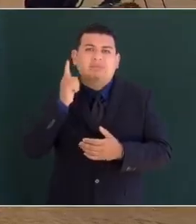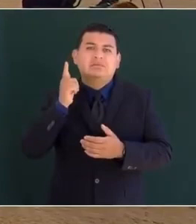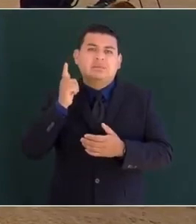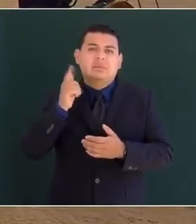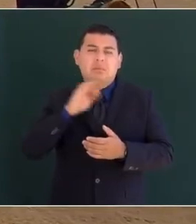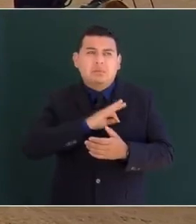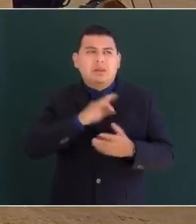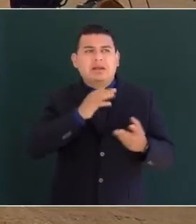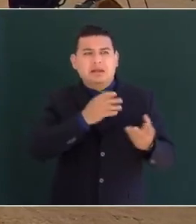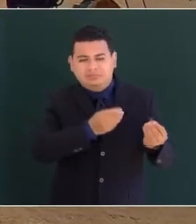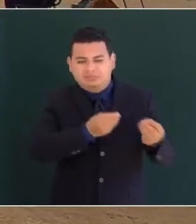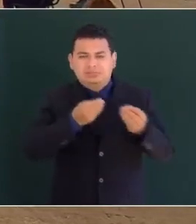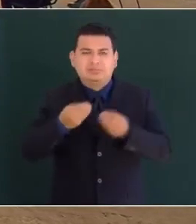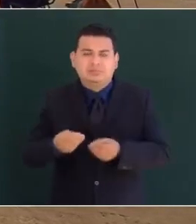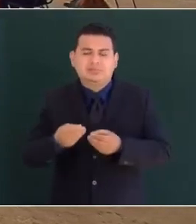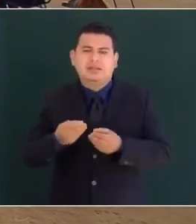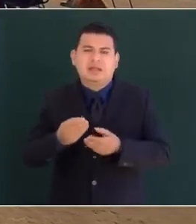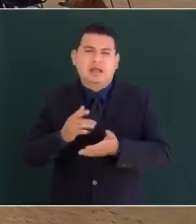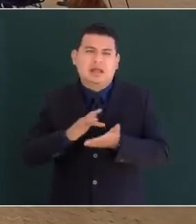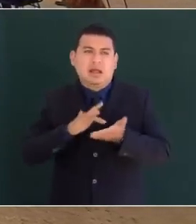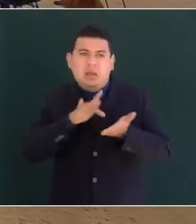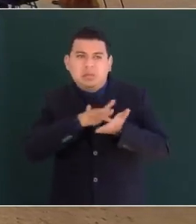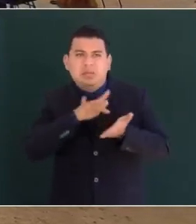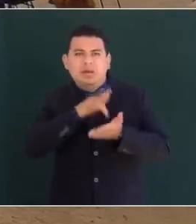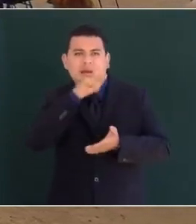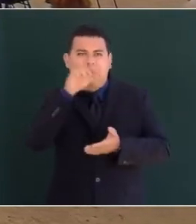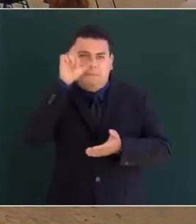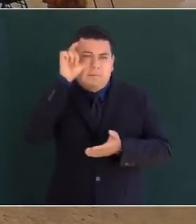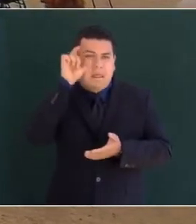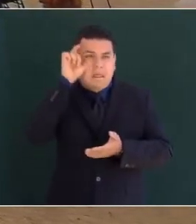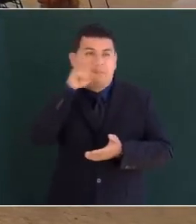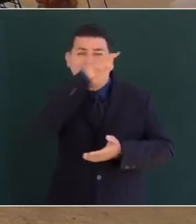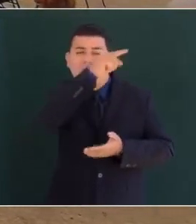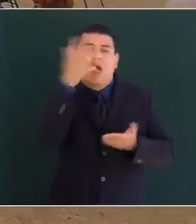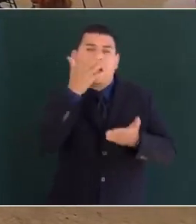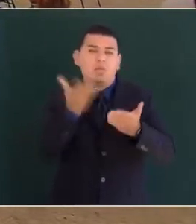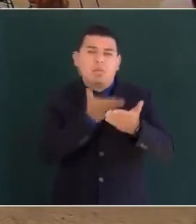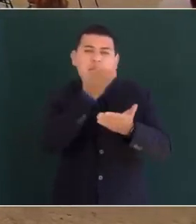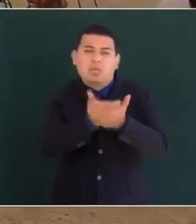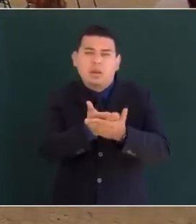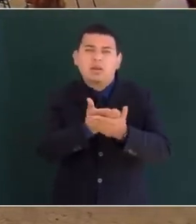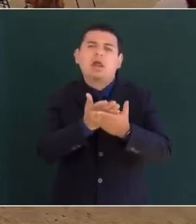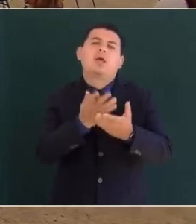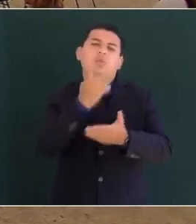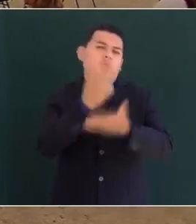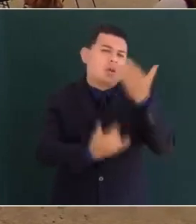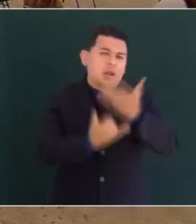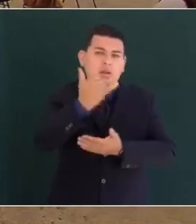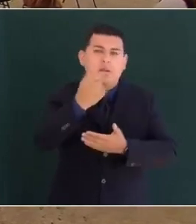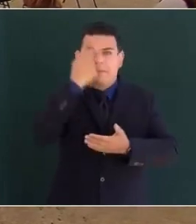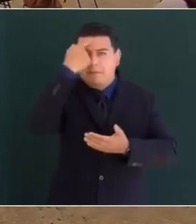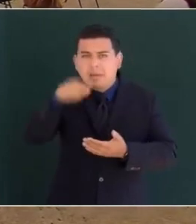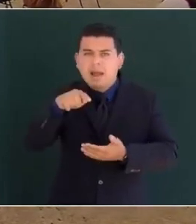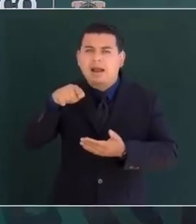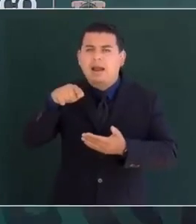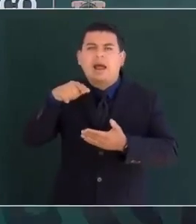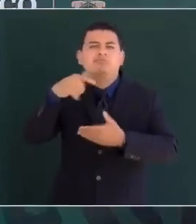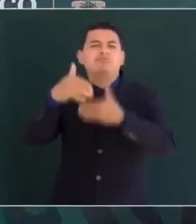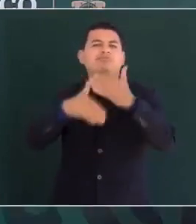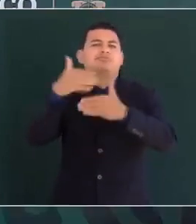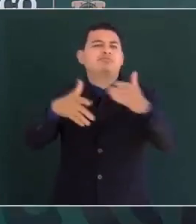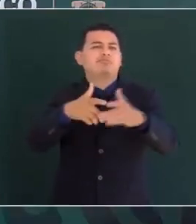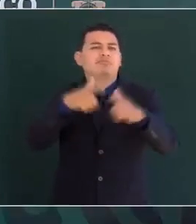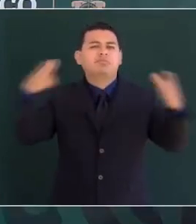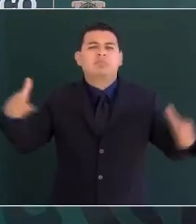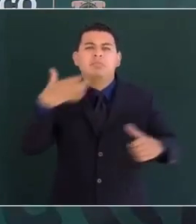el presidente Biden, quien está implementando un plan de prosperidad. Y me siento